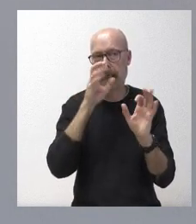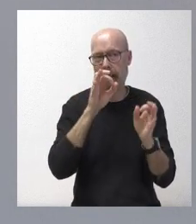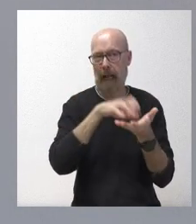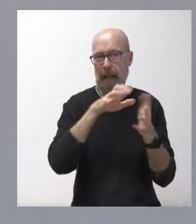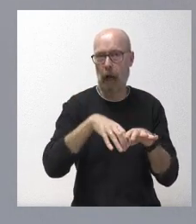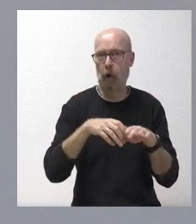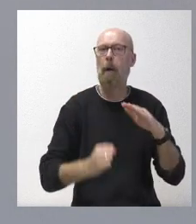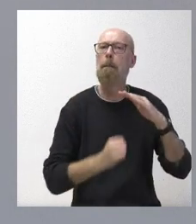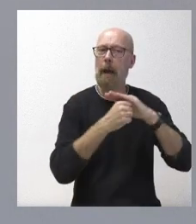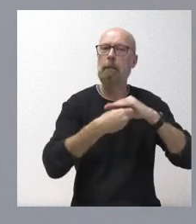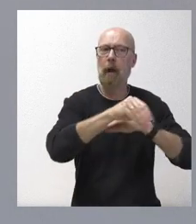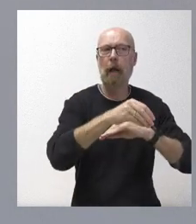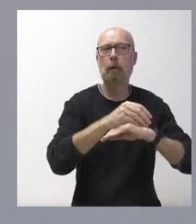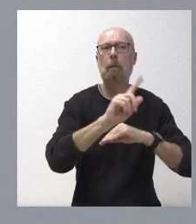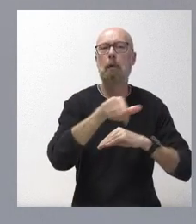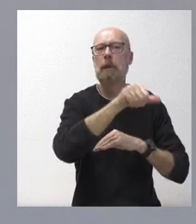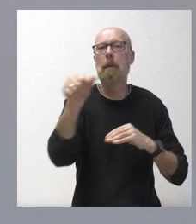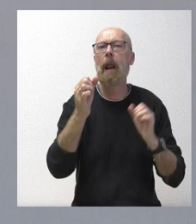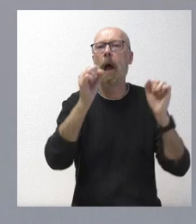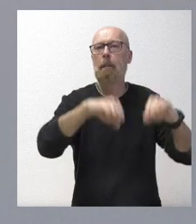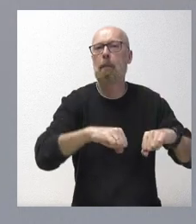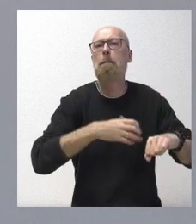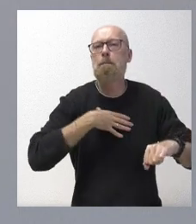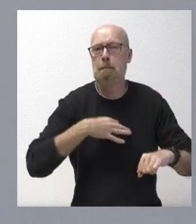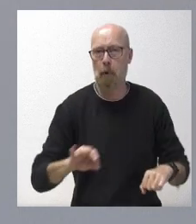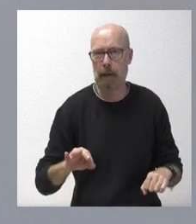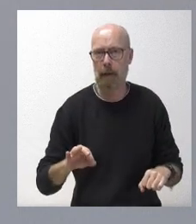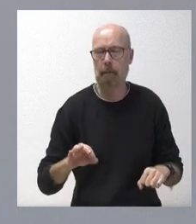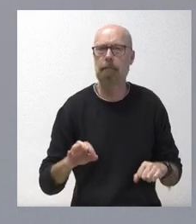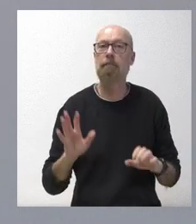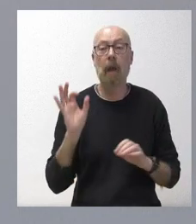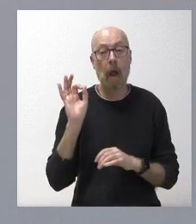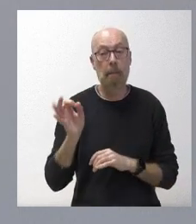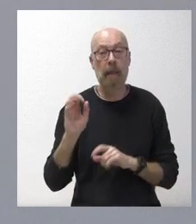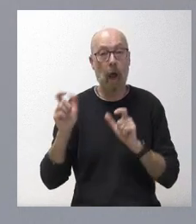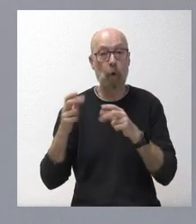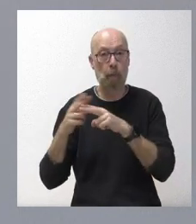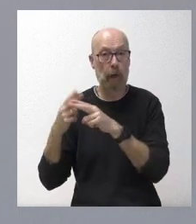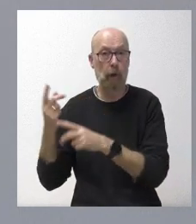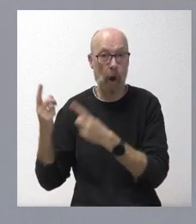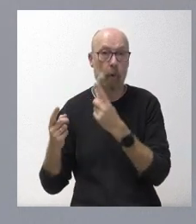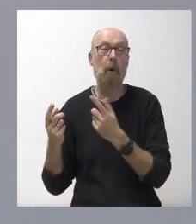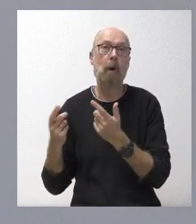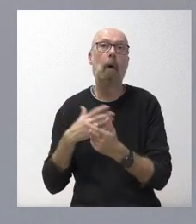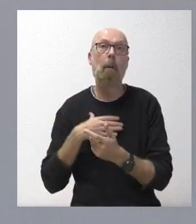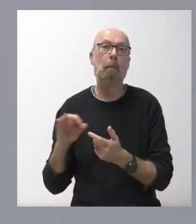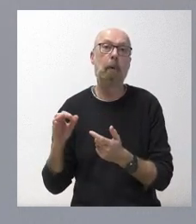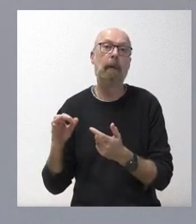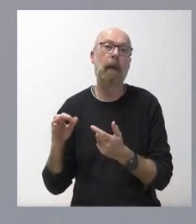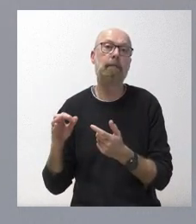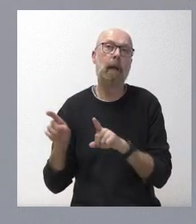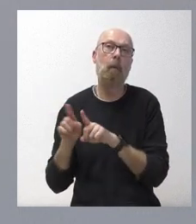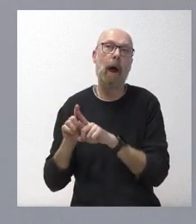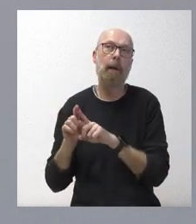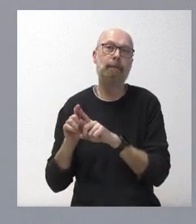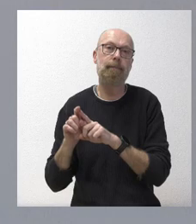la semana que viene. Es verdad que hay grupos políticos que lógicamente podrán recibir instrucciones de sus